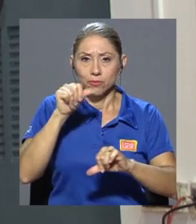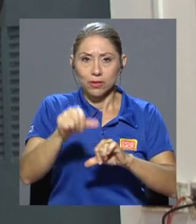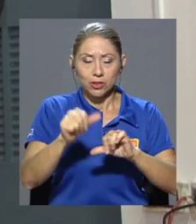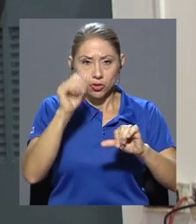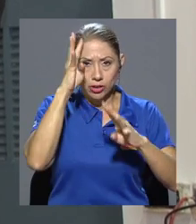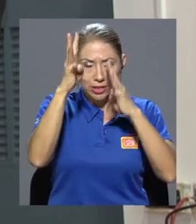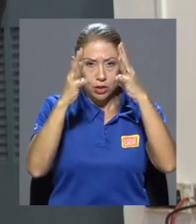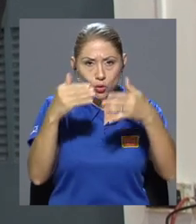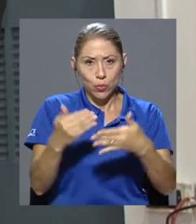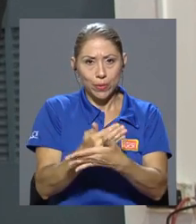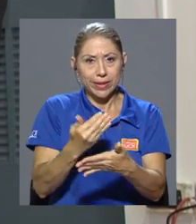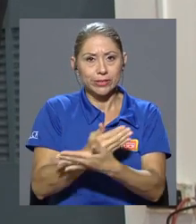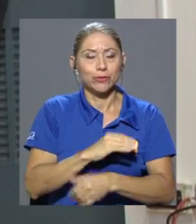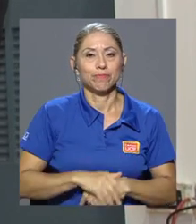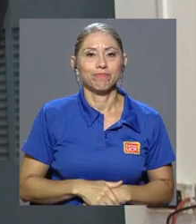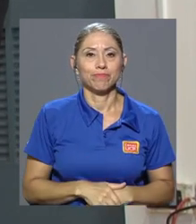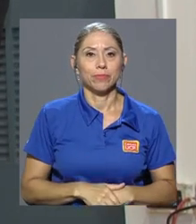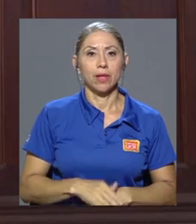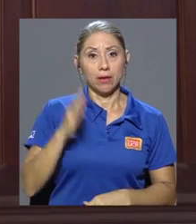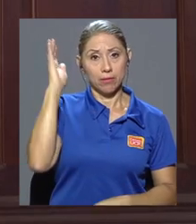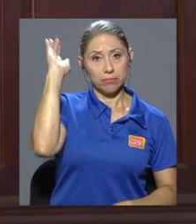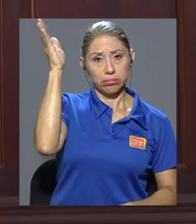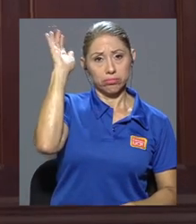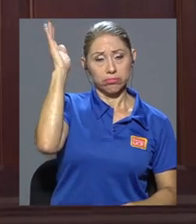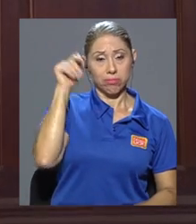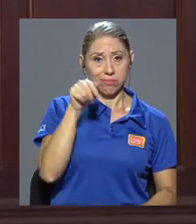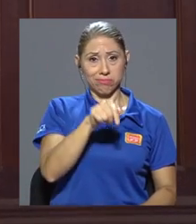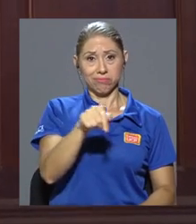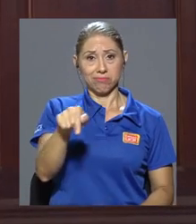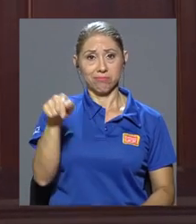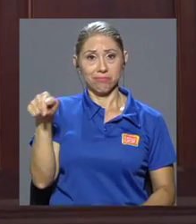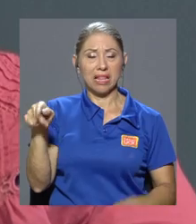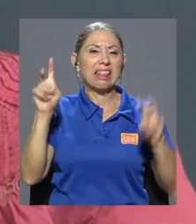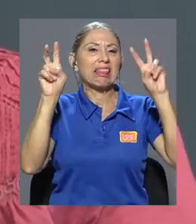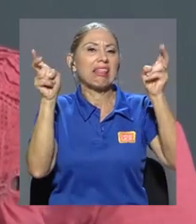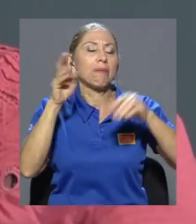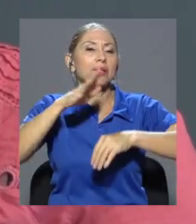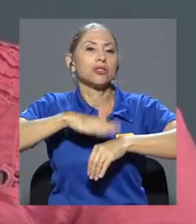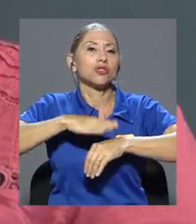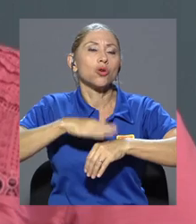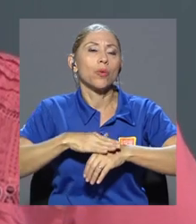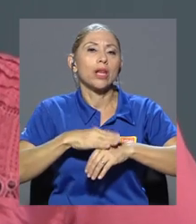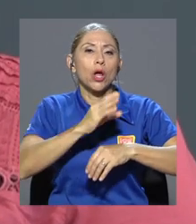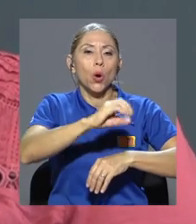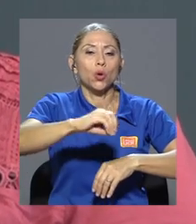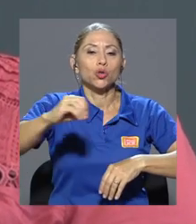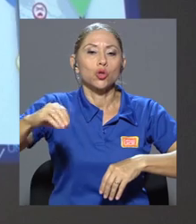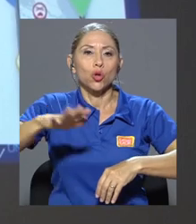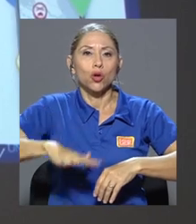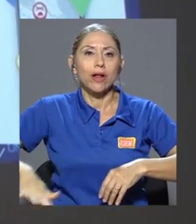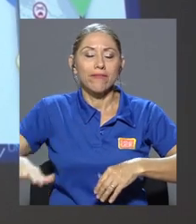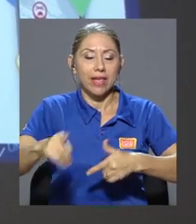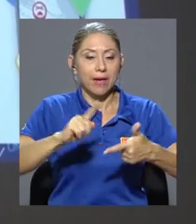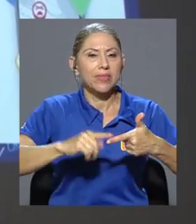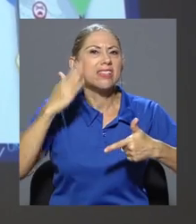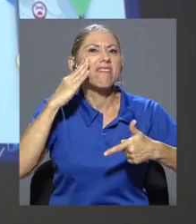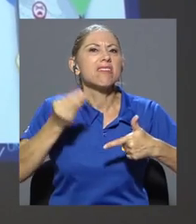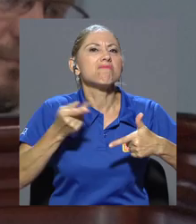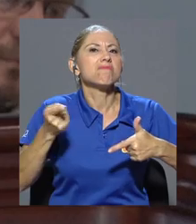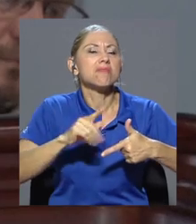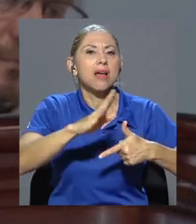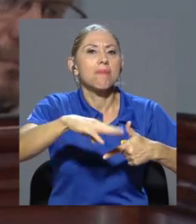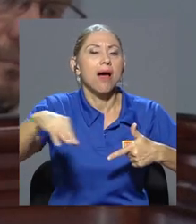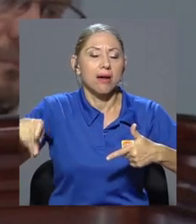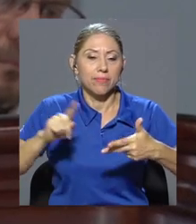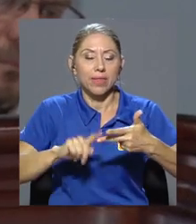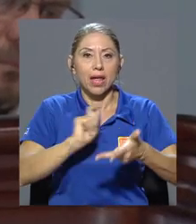innovación. Las exposiciones de este panel trataron temas acerca de la oceanografía, pronósticos del estado del mar, el